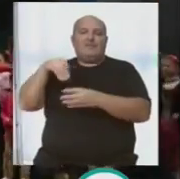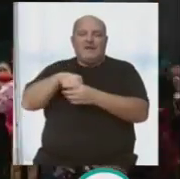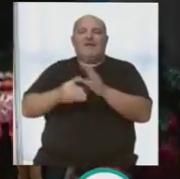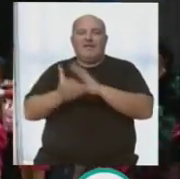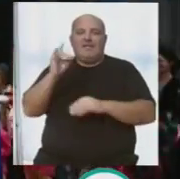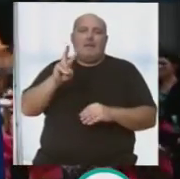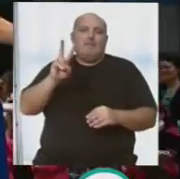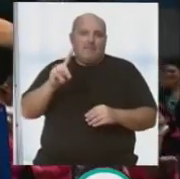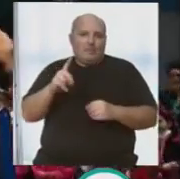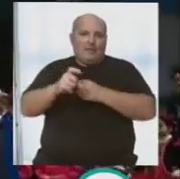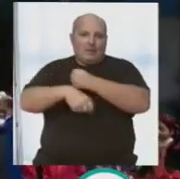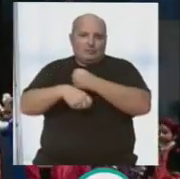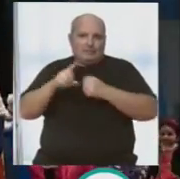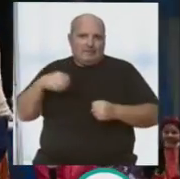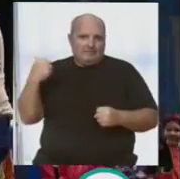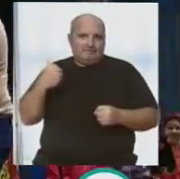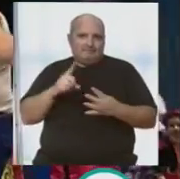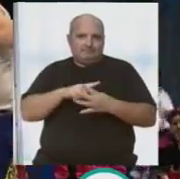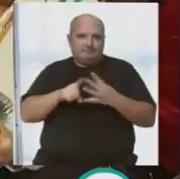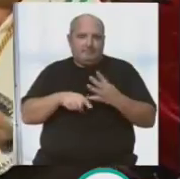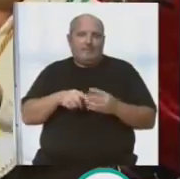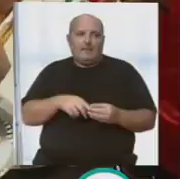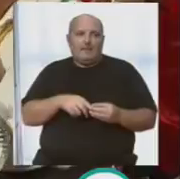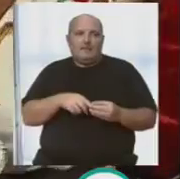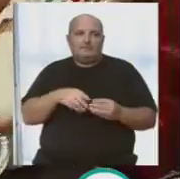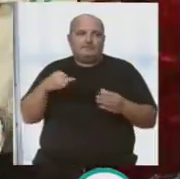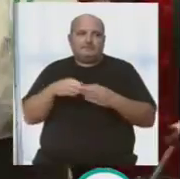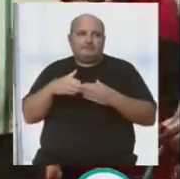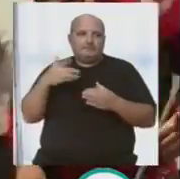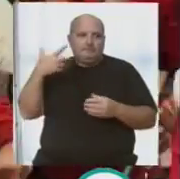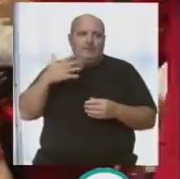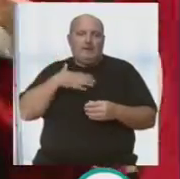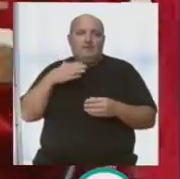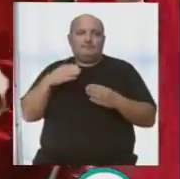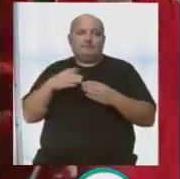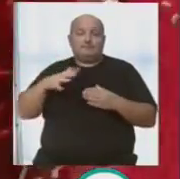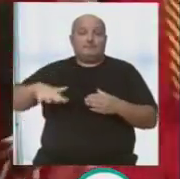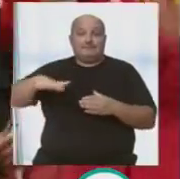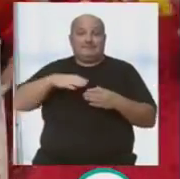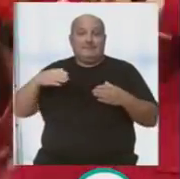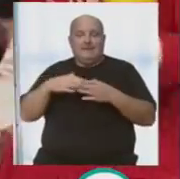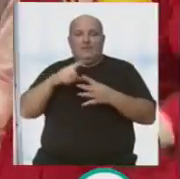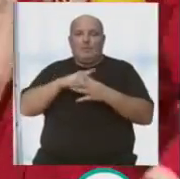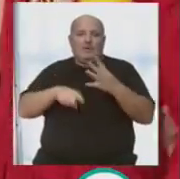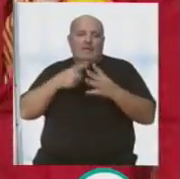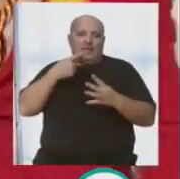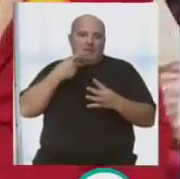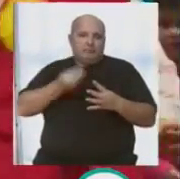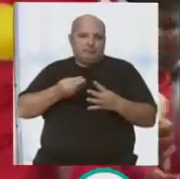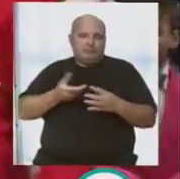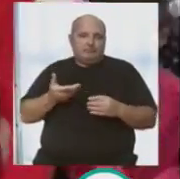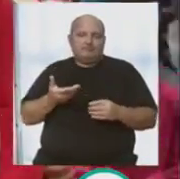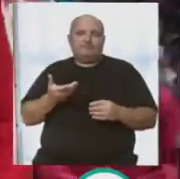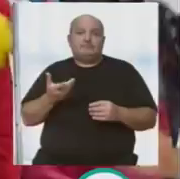el concurso cada año, pues este año ha sido directamente la Chiricota del Cascana. El gran Willy, que este año va a dar al premio a Nasi lo conocho.